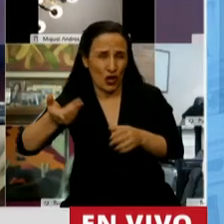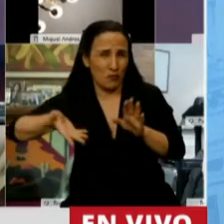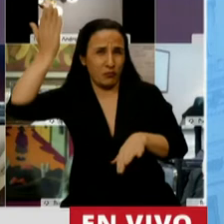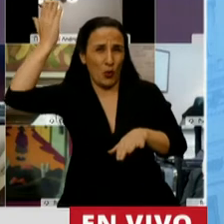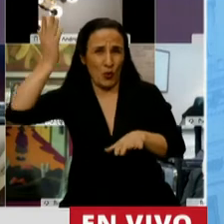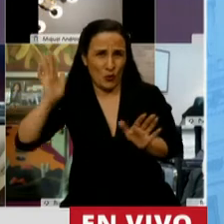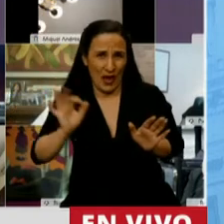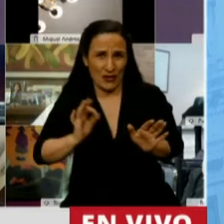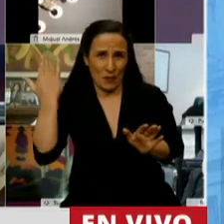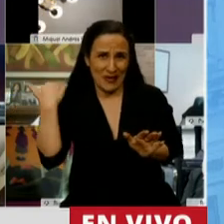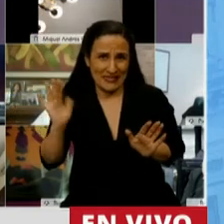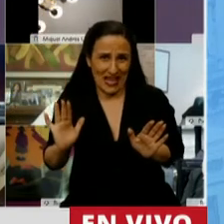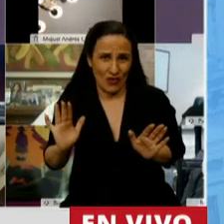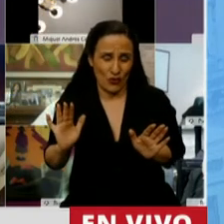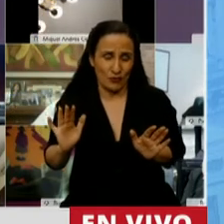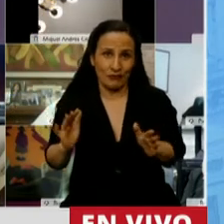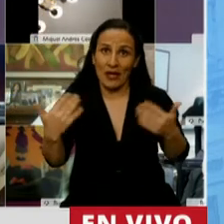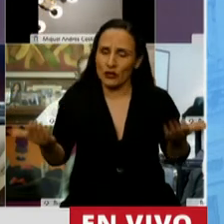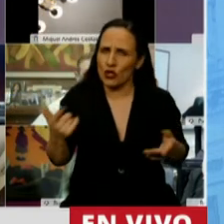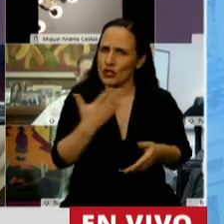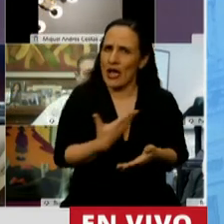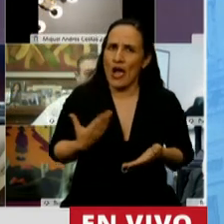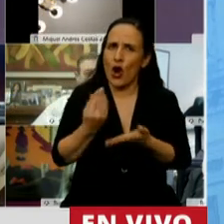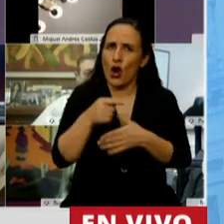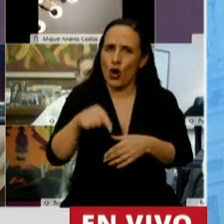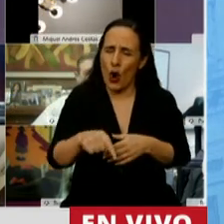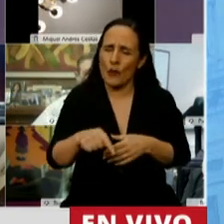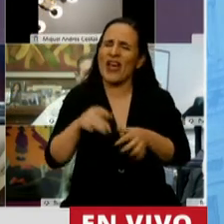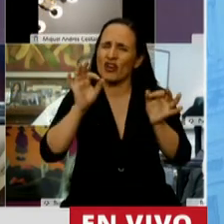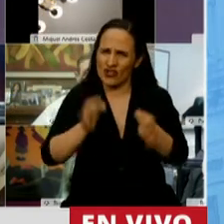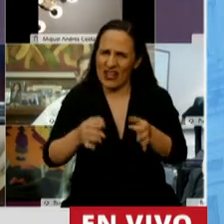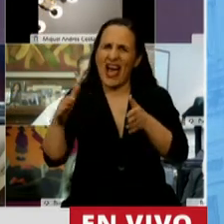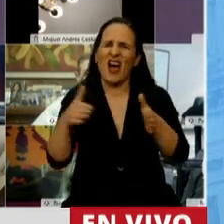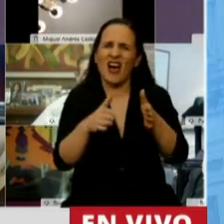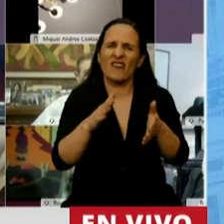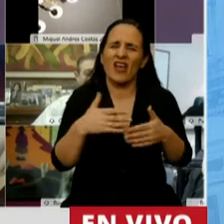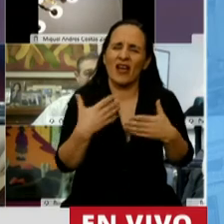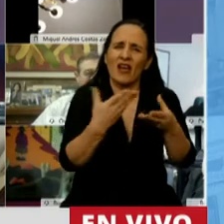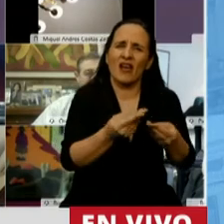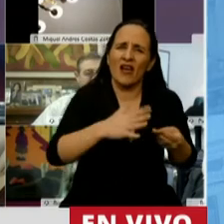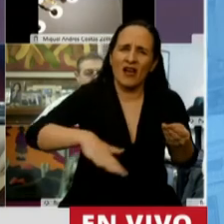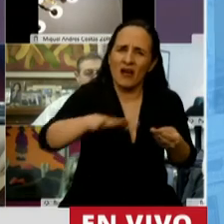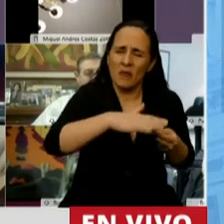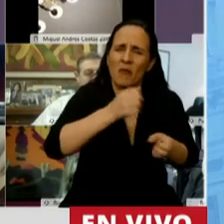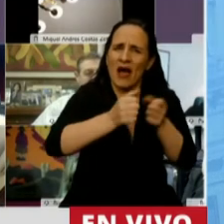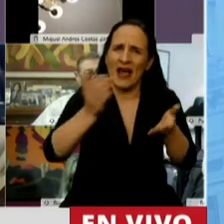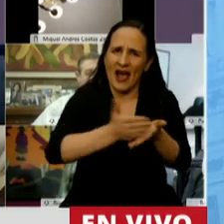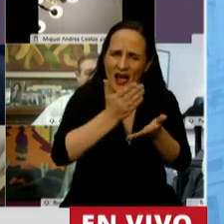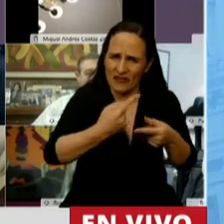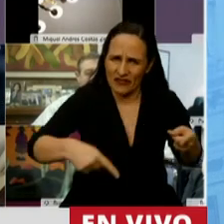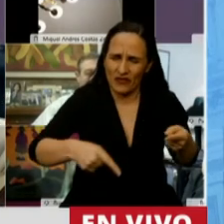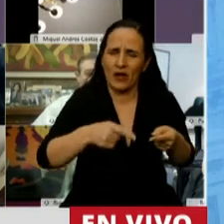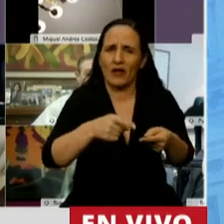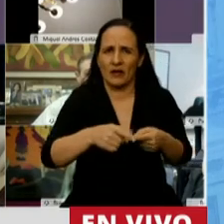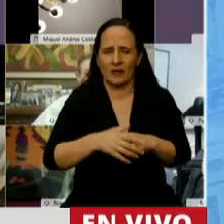Entonces, señor presidente, este gobierno tiene rumbo claro respecto al sector productivo. Y una decisión firme